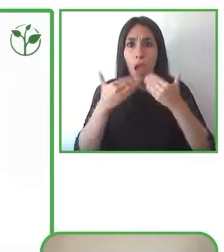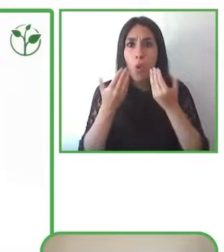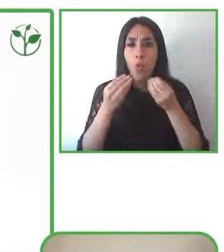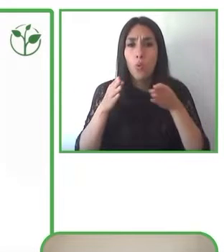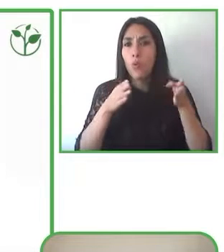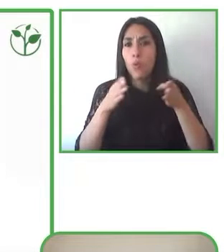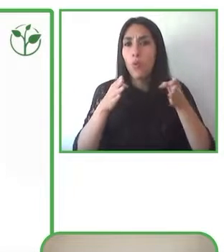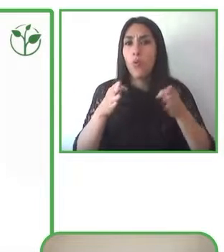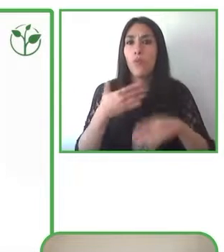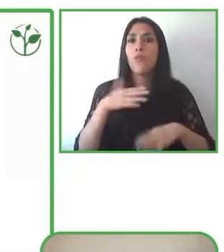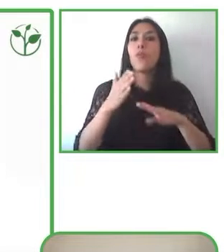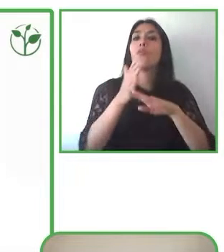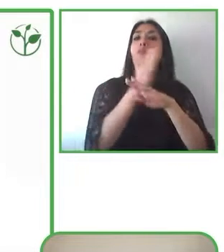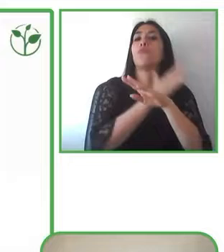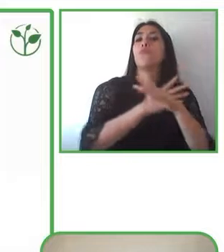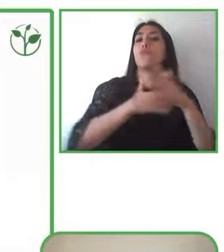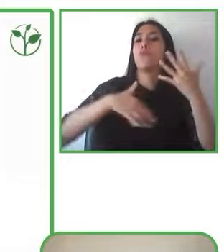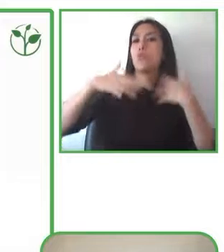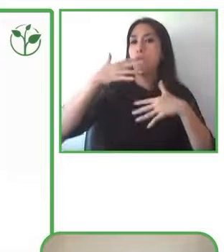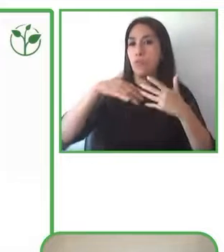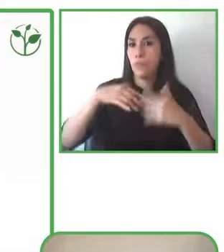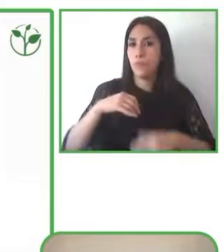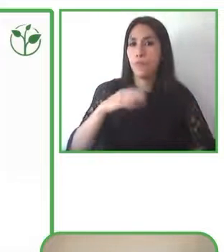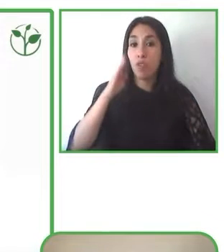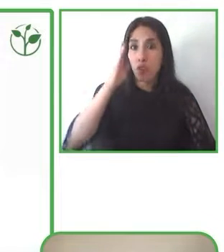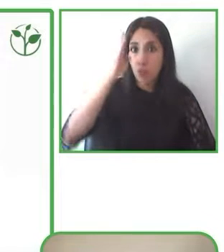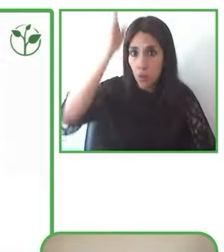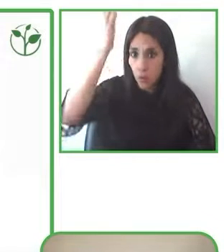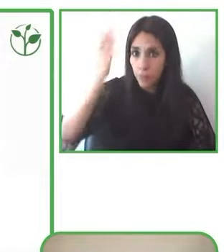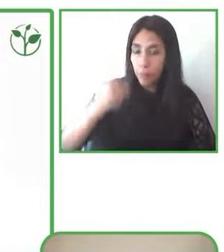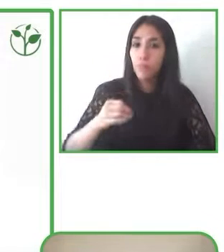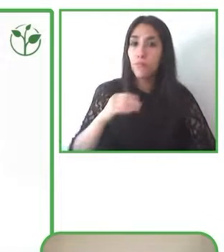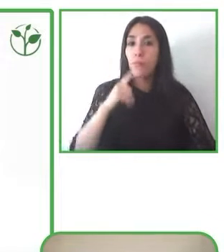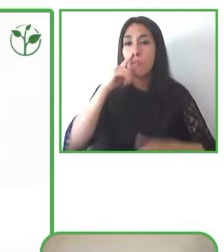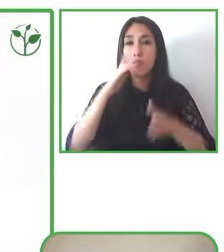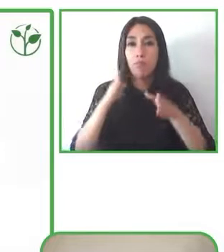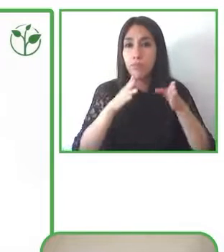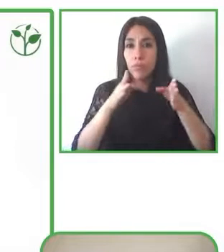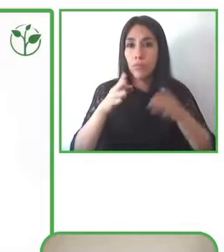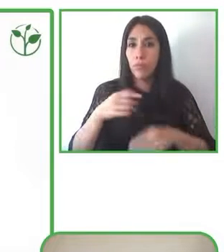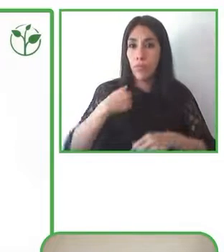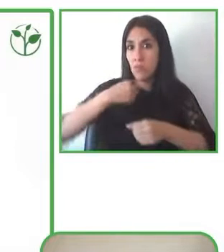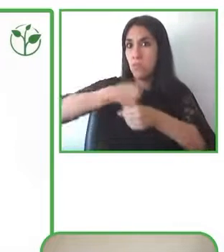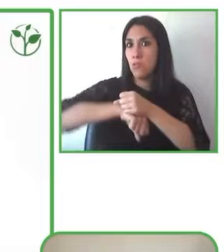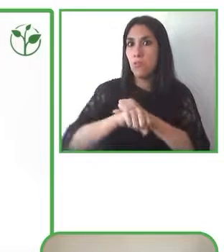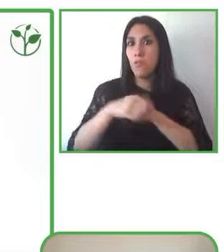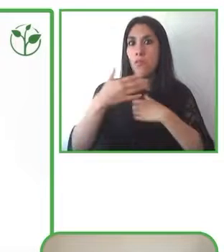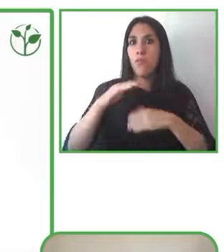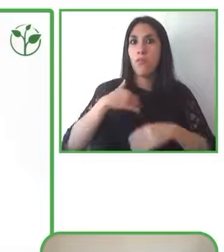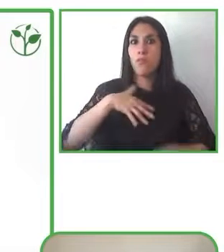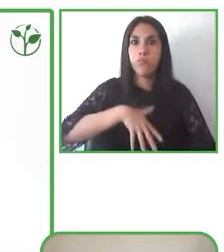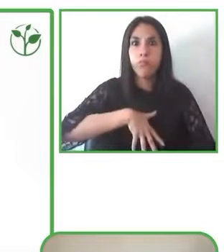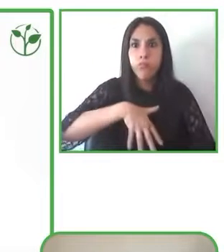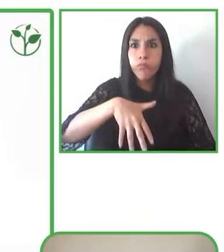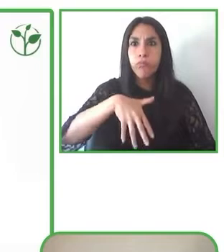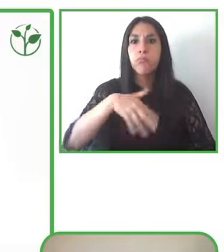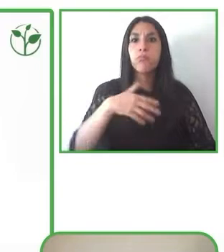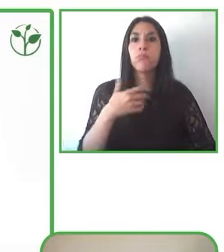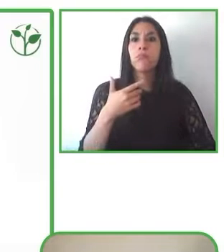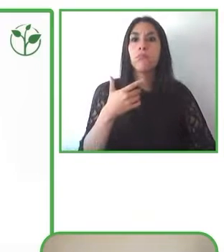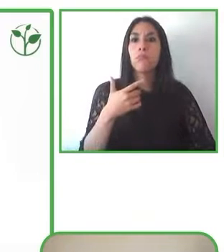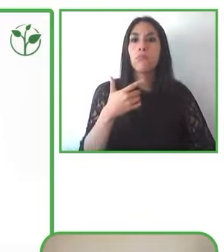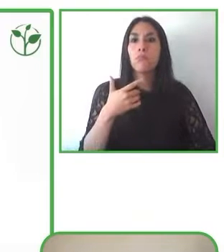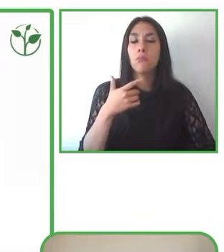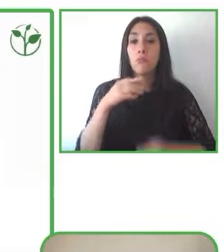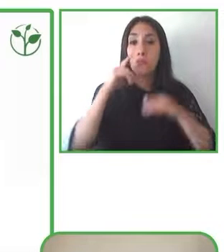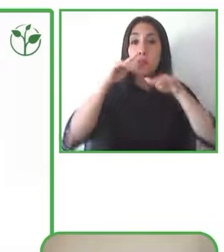pues cuando iba al coche con mis hijos o cuando estaba embarazada y tenía que ir esquivando carros es una manera